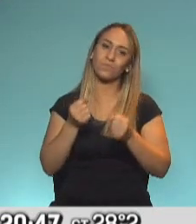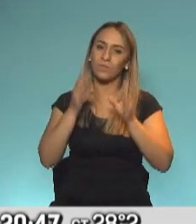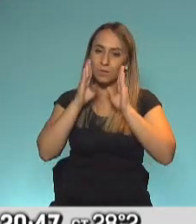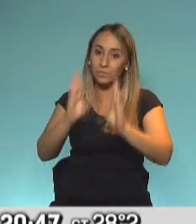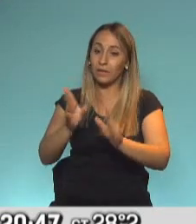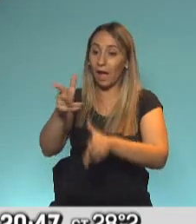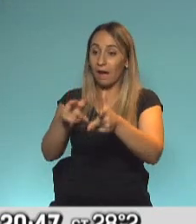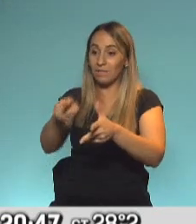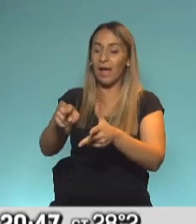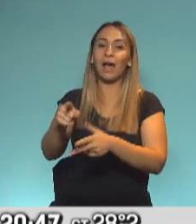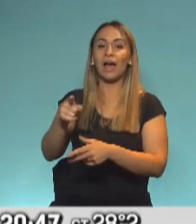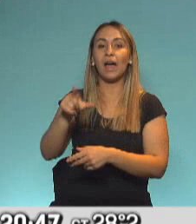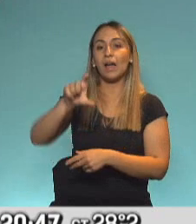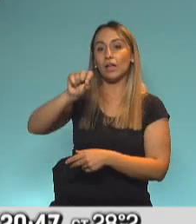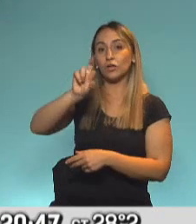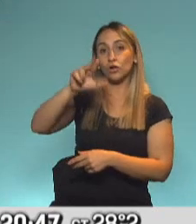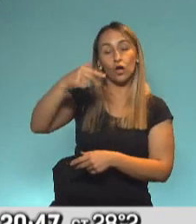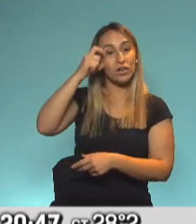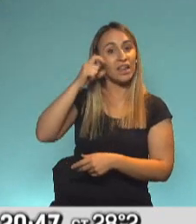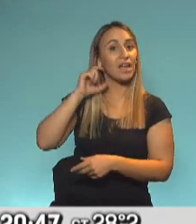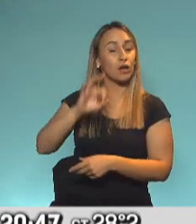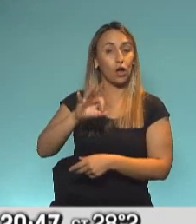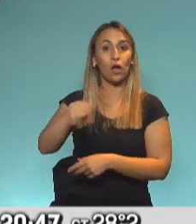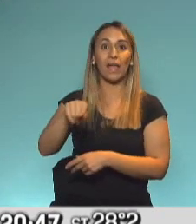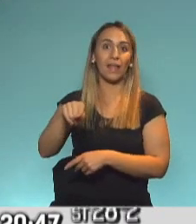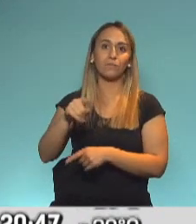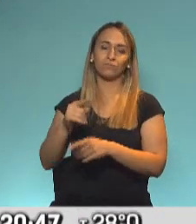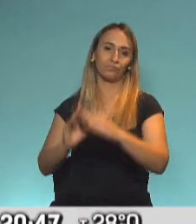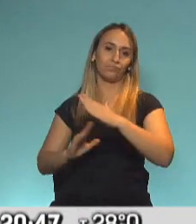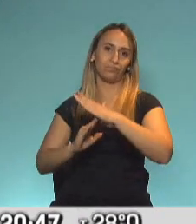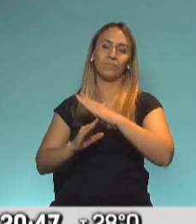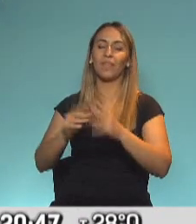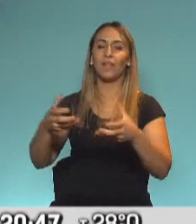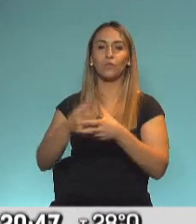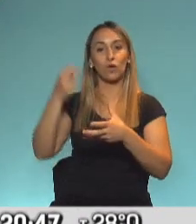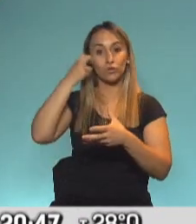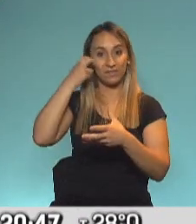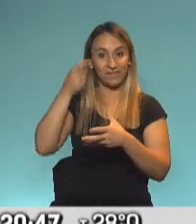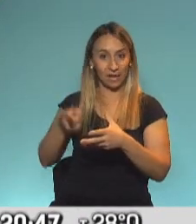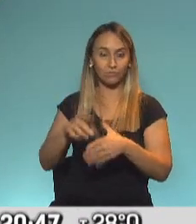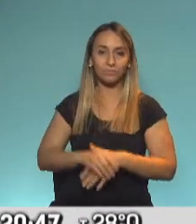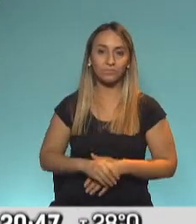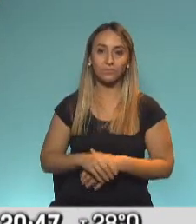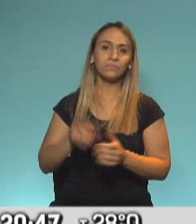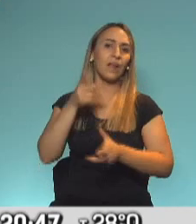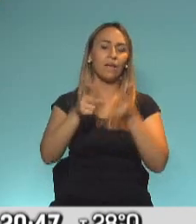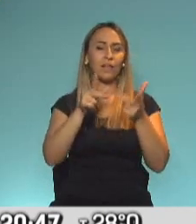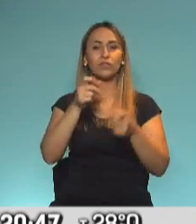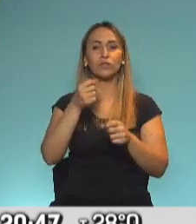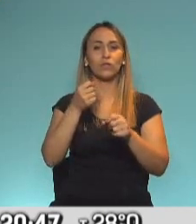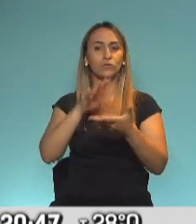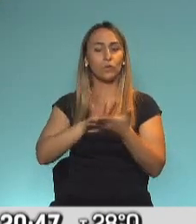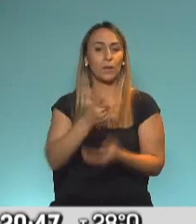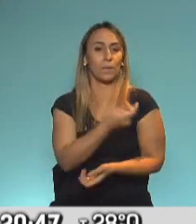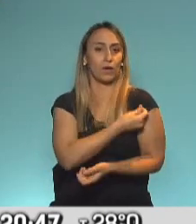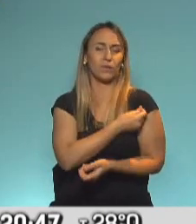titular de la UCR, Alfredo Cornejo, hablando de la vacuna Pfizer, de las fallidas negociaciones hasta ahora por la vacuna Pfizer. Y de esto, de